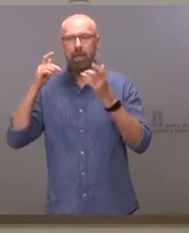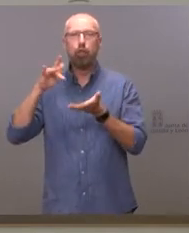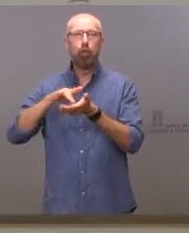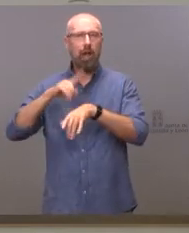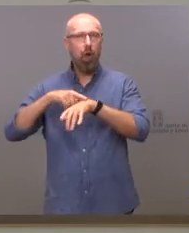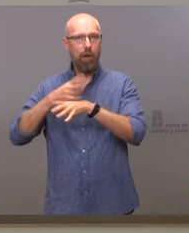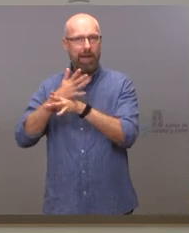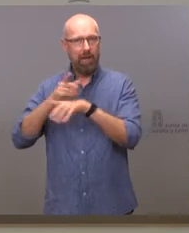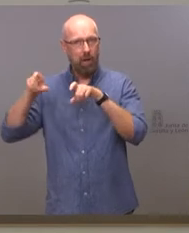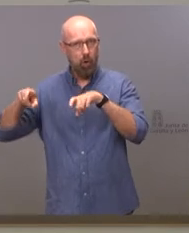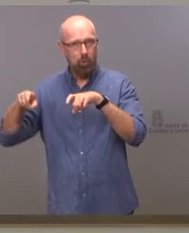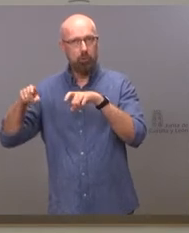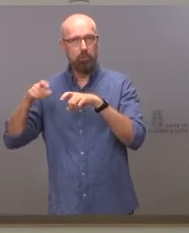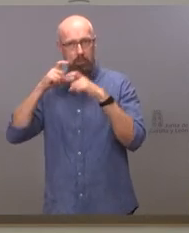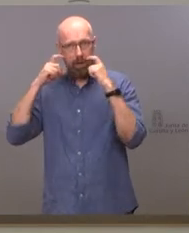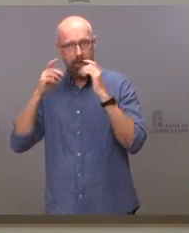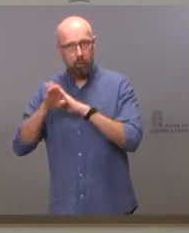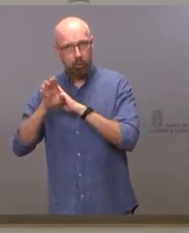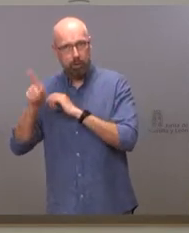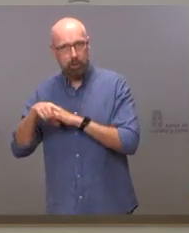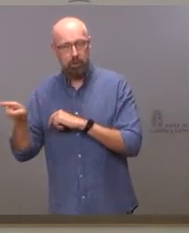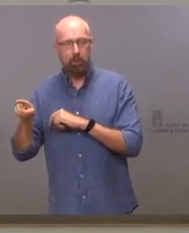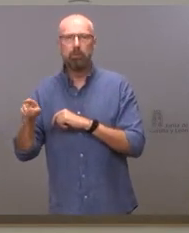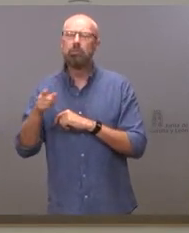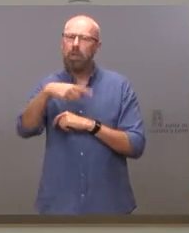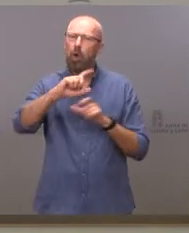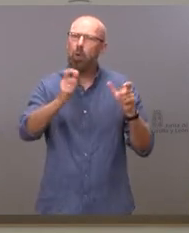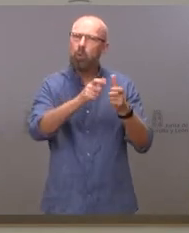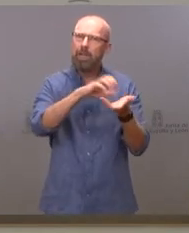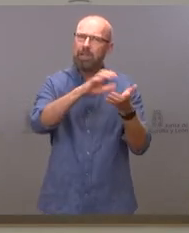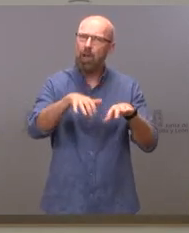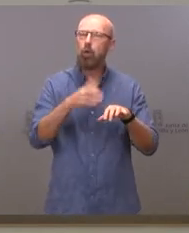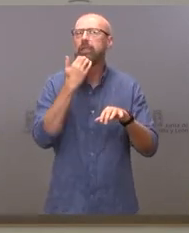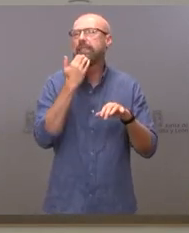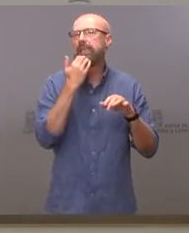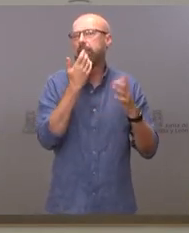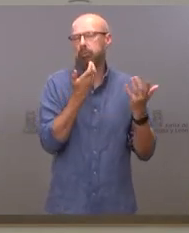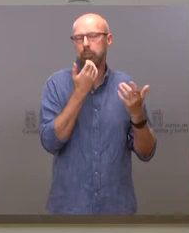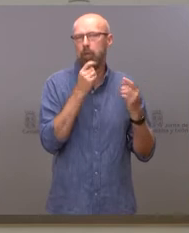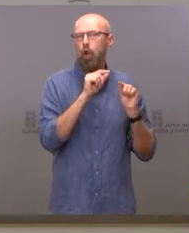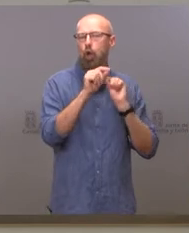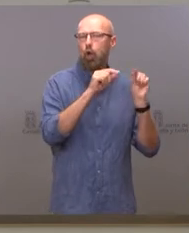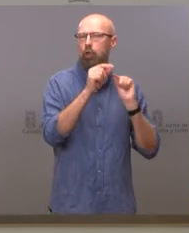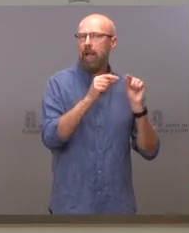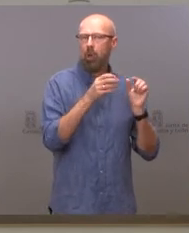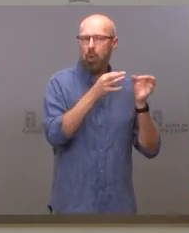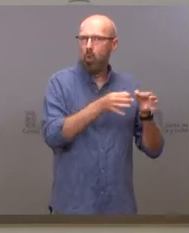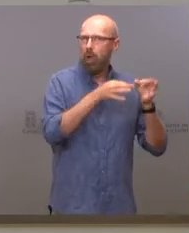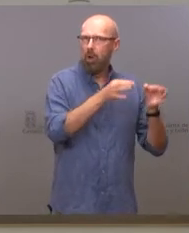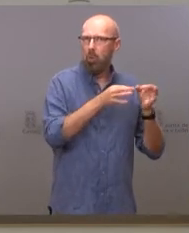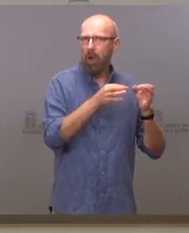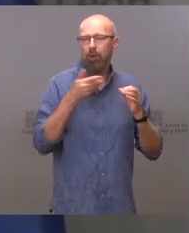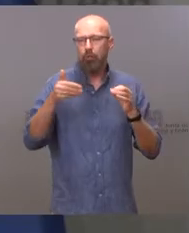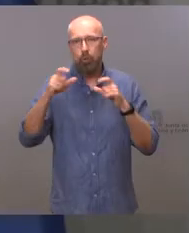No sé si se plantea a la Junta como anuncio, si seguían los contagios en esta evolución actual, eliminarla próximamente o, de momento, esa medida no se va a tocar.